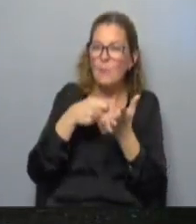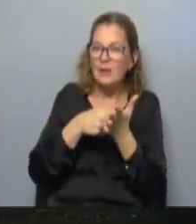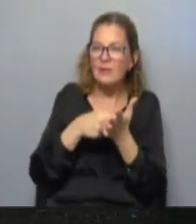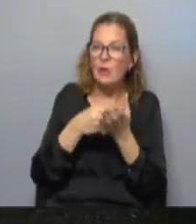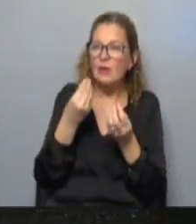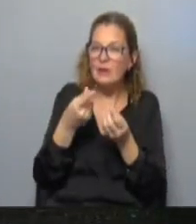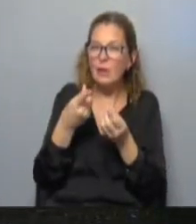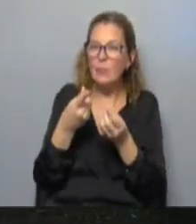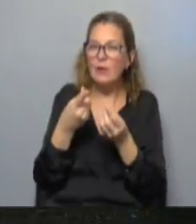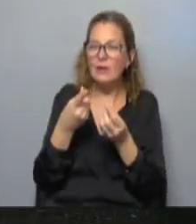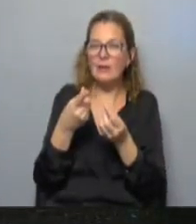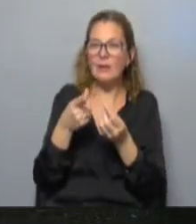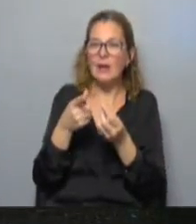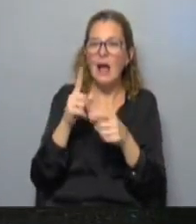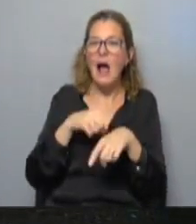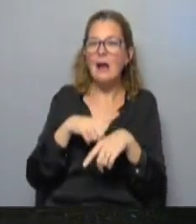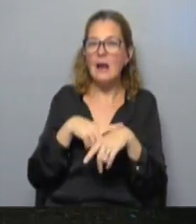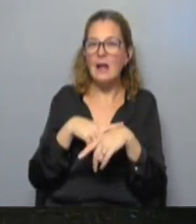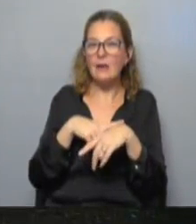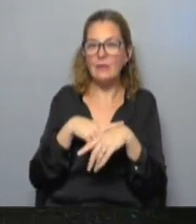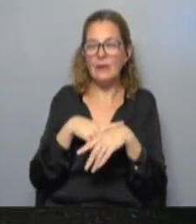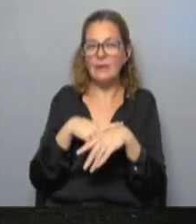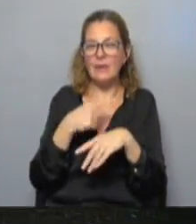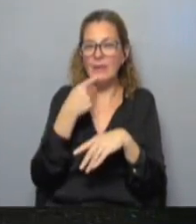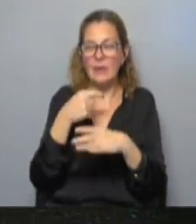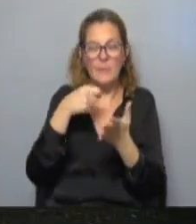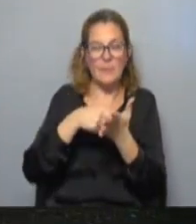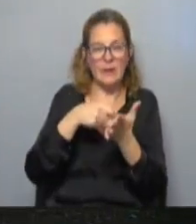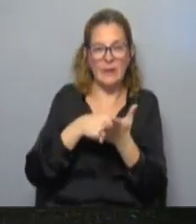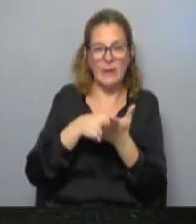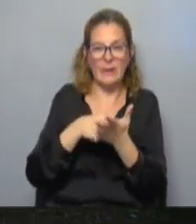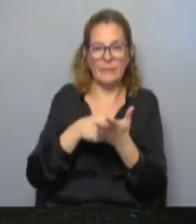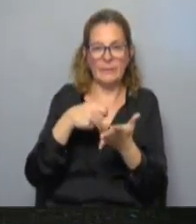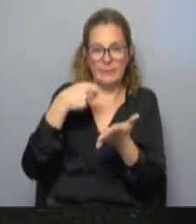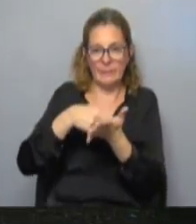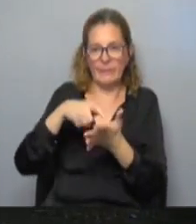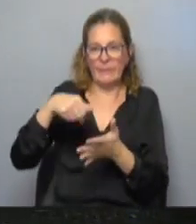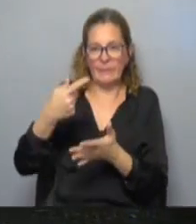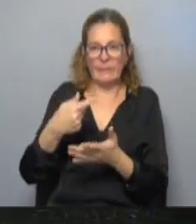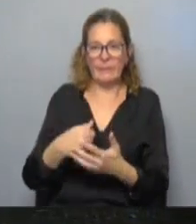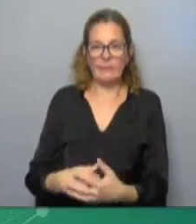y qué factores intervienen a la hora de marcar los precios y de que se fijen los precios